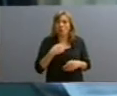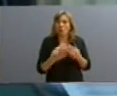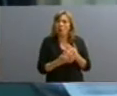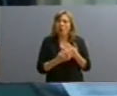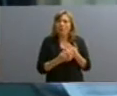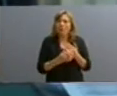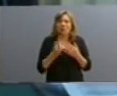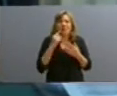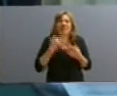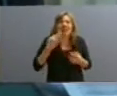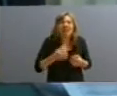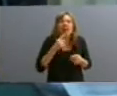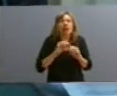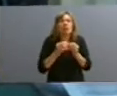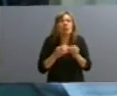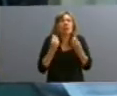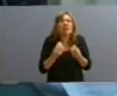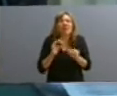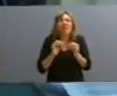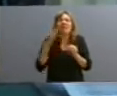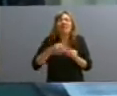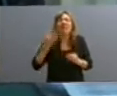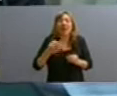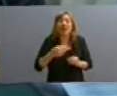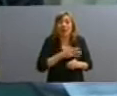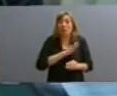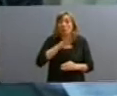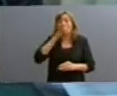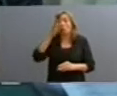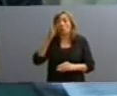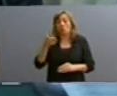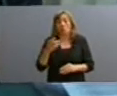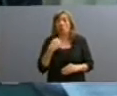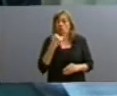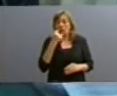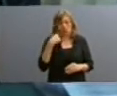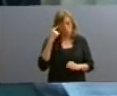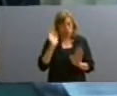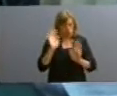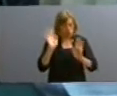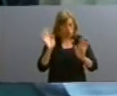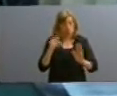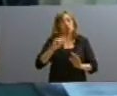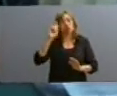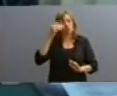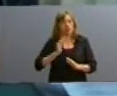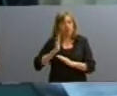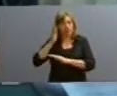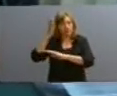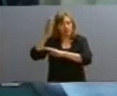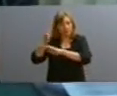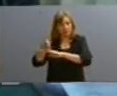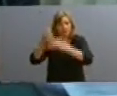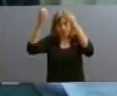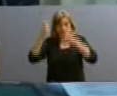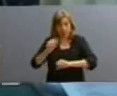esa causa, de saber la verdad, que Melchor fue a entrevistar, yo no pienso irle, dije, y allá fue Melchor solo a entrevistarse con